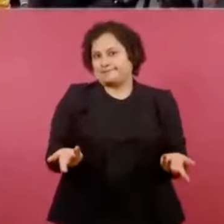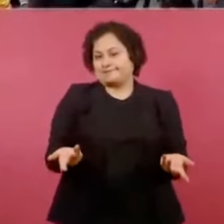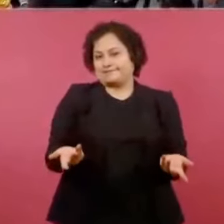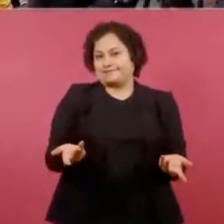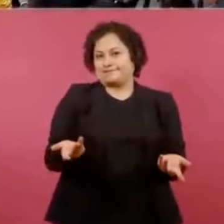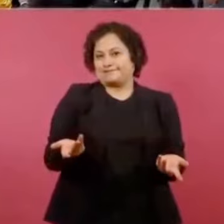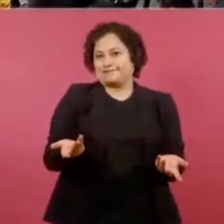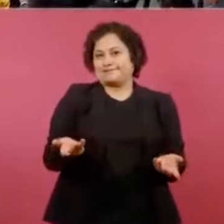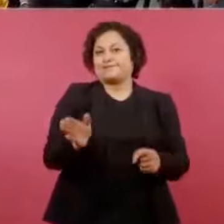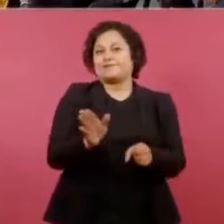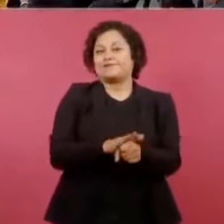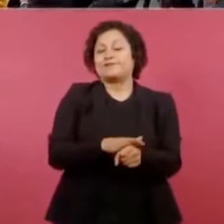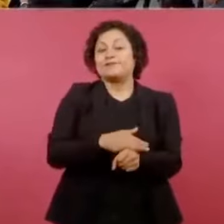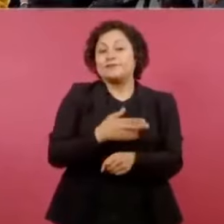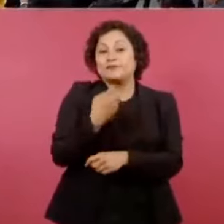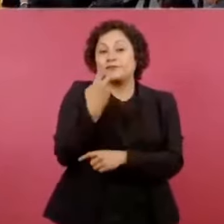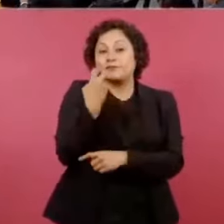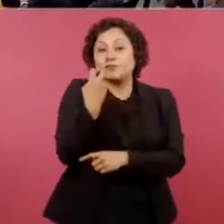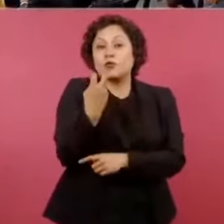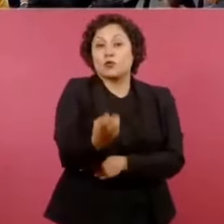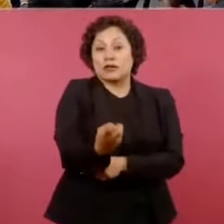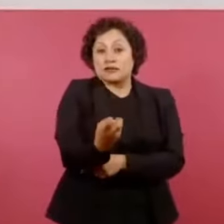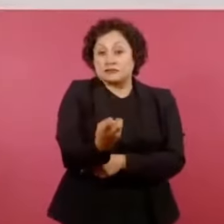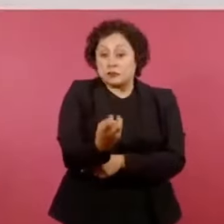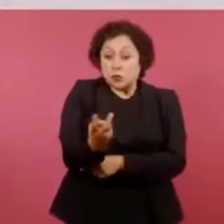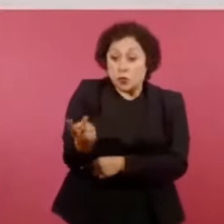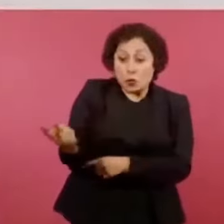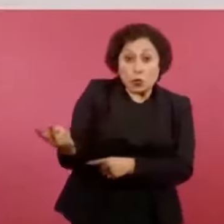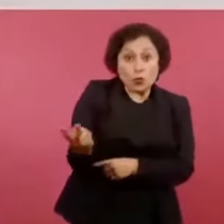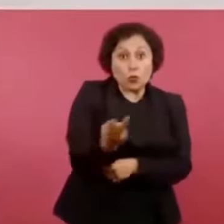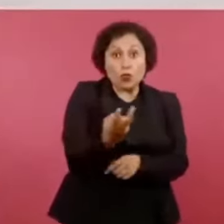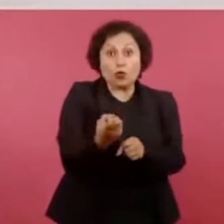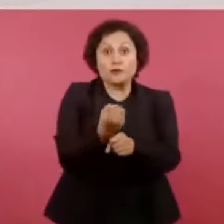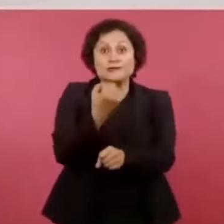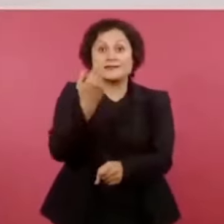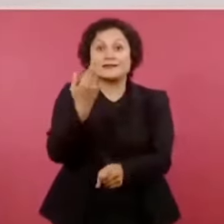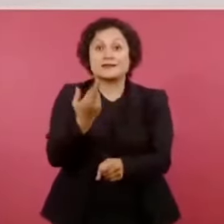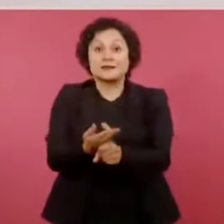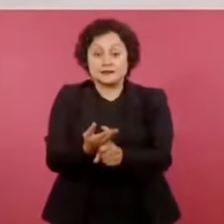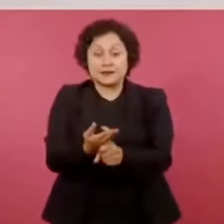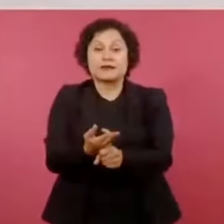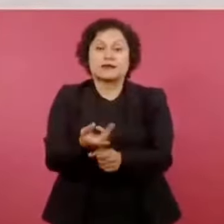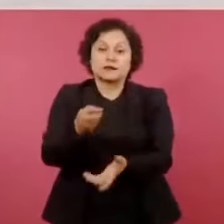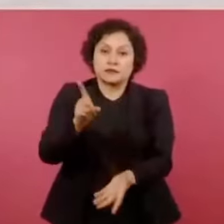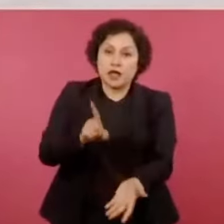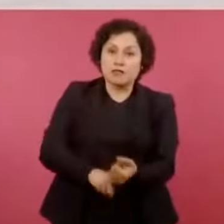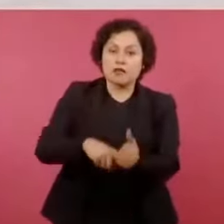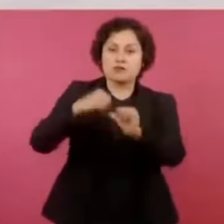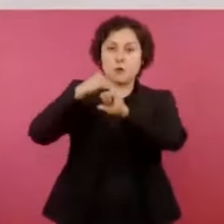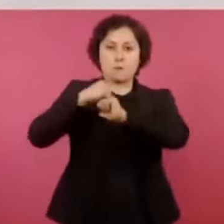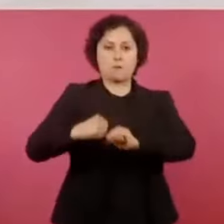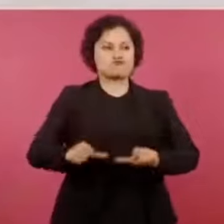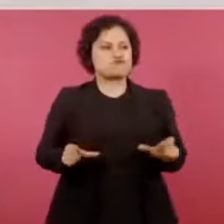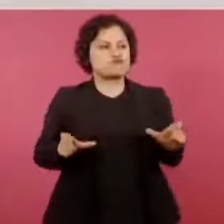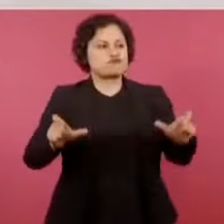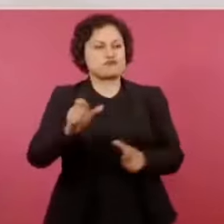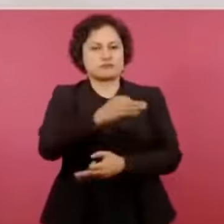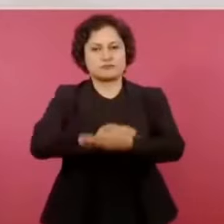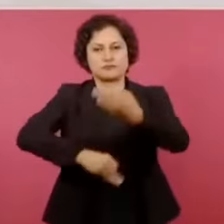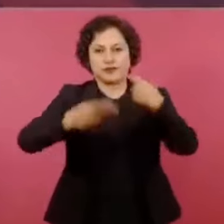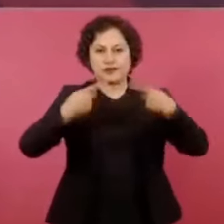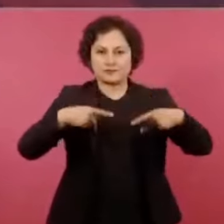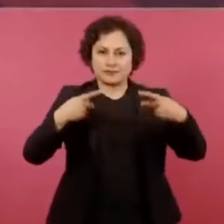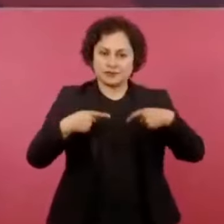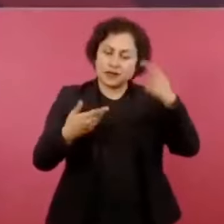son en protección civil, tiene el plan DN-III, el plan Marina,